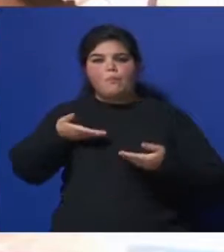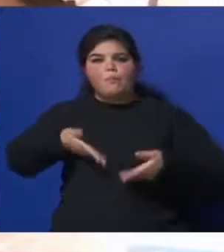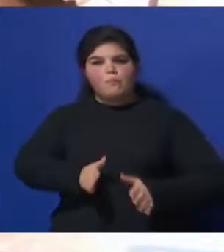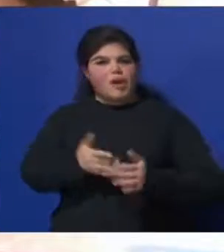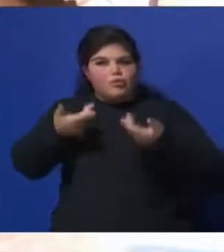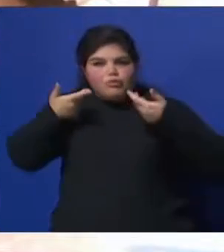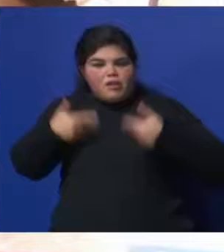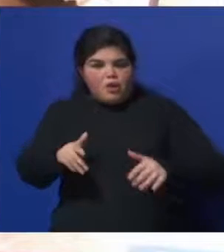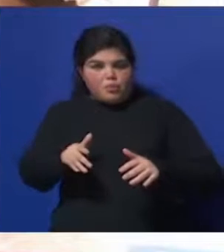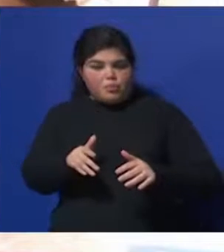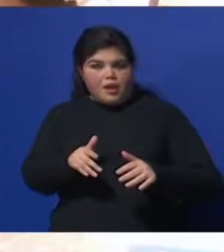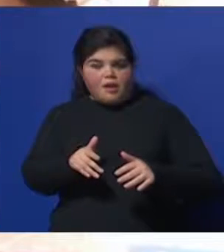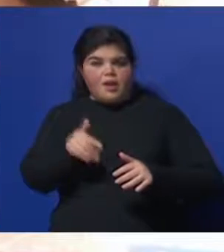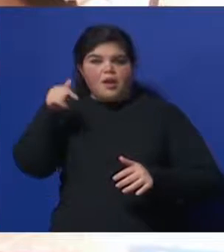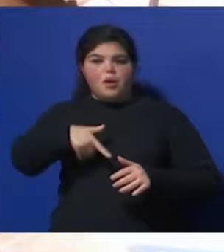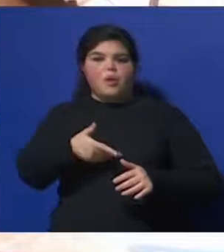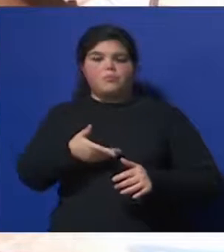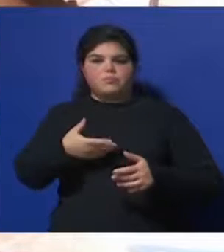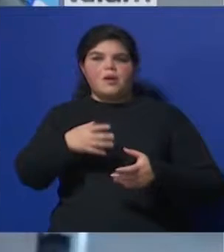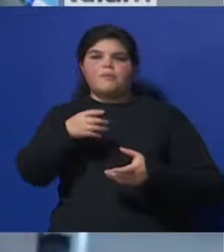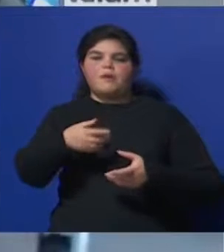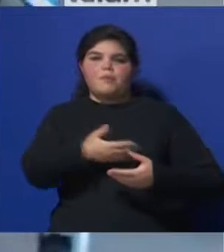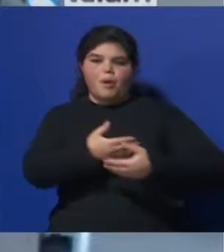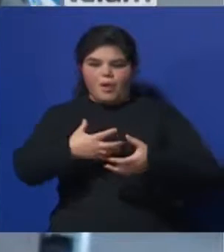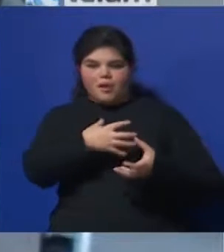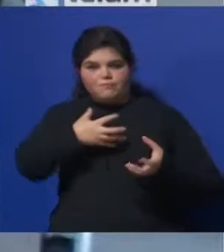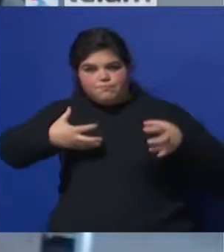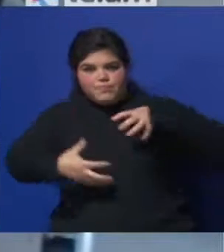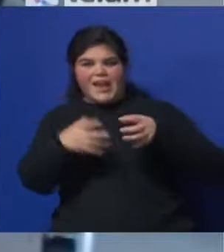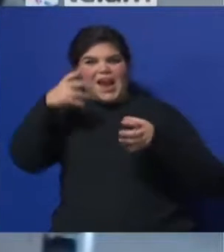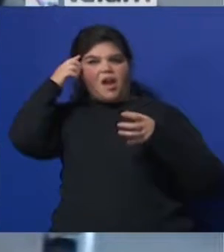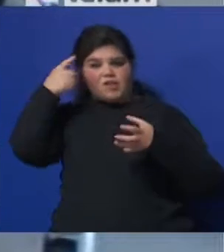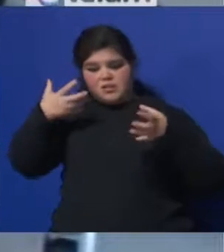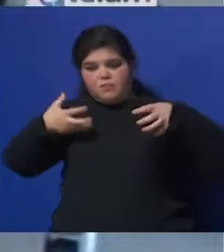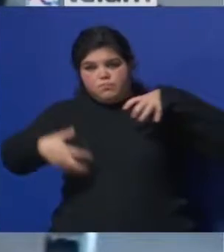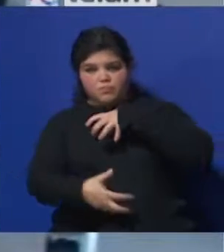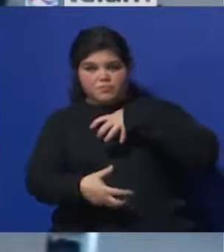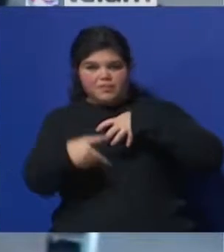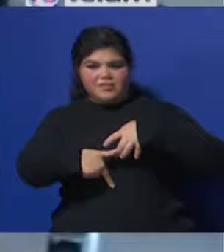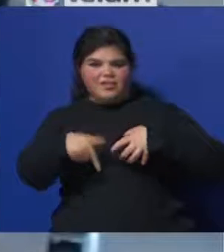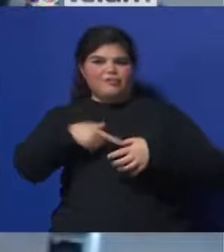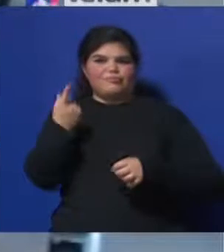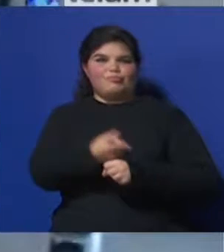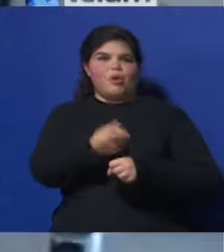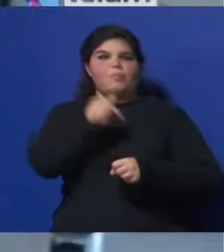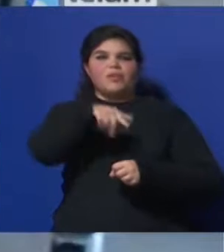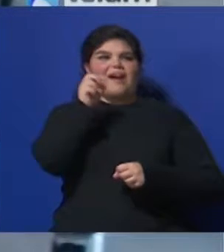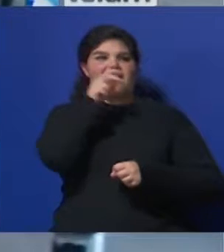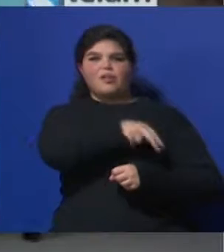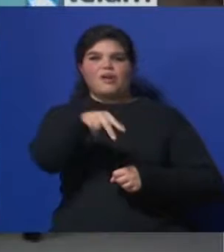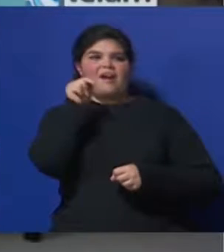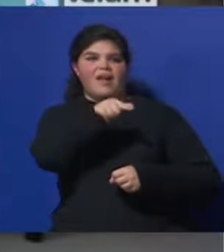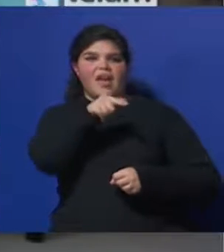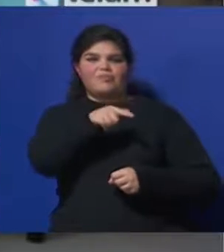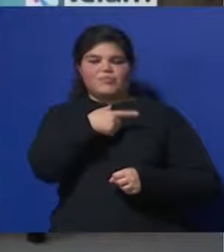el bebé está ubicado correctamente O sea, cabeza abajo Este bebé del caso Es un bebé que venía sentado Es un bebé de cola, digamos Que